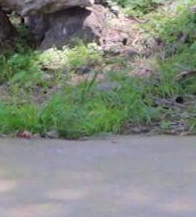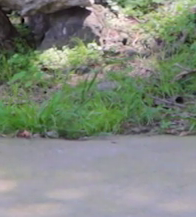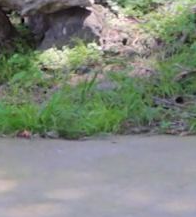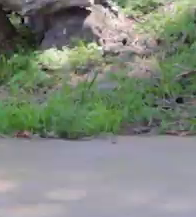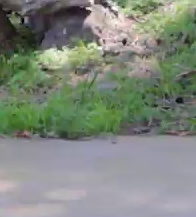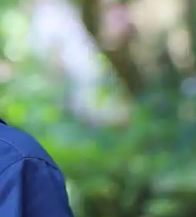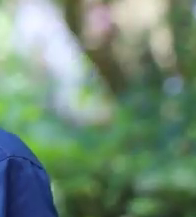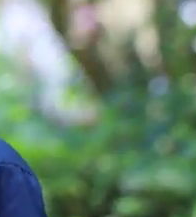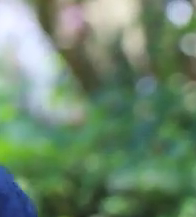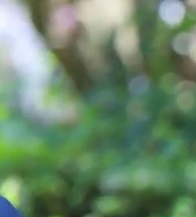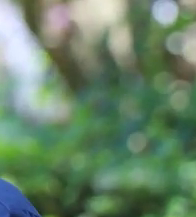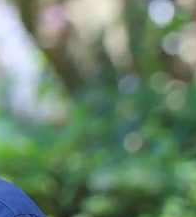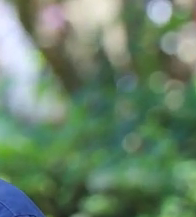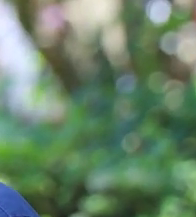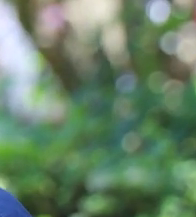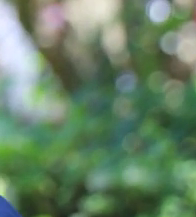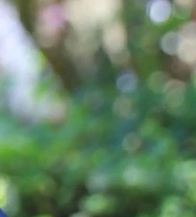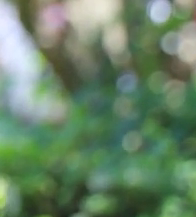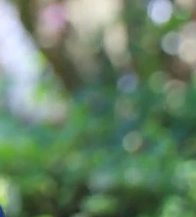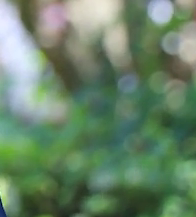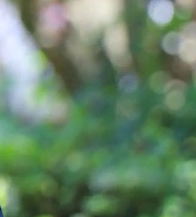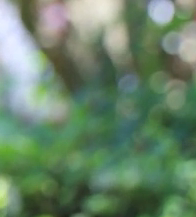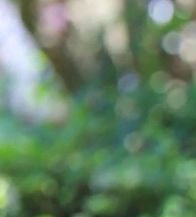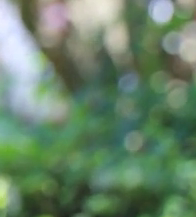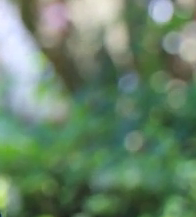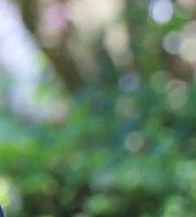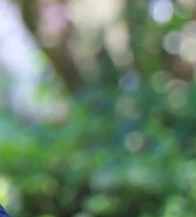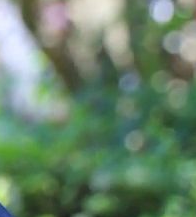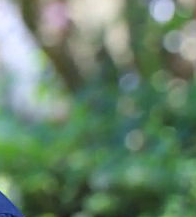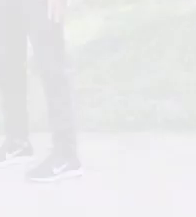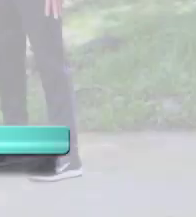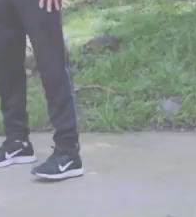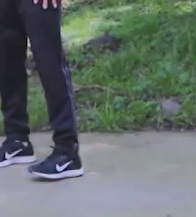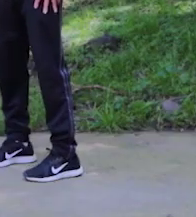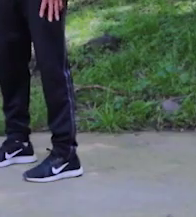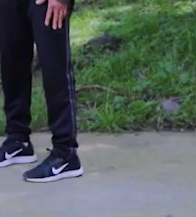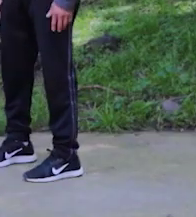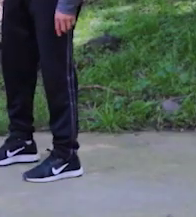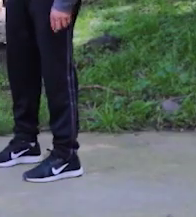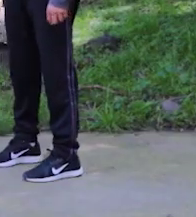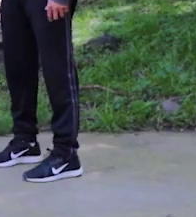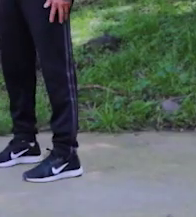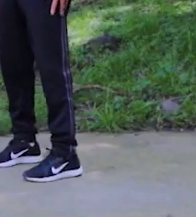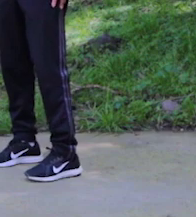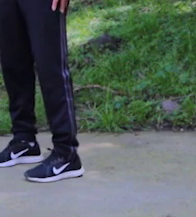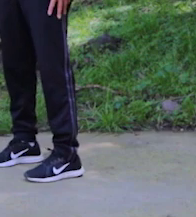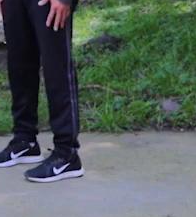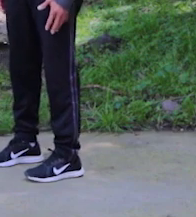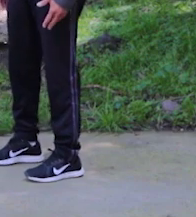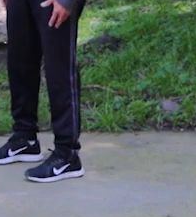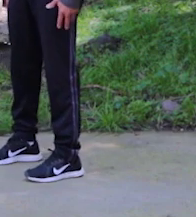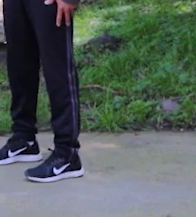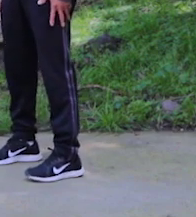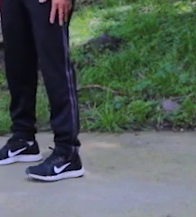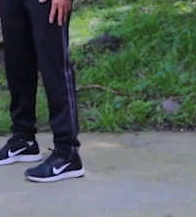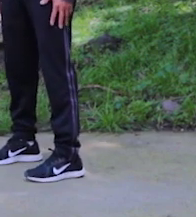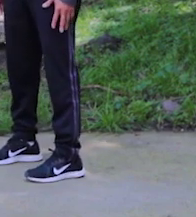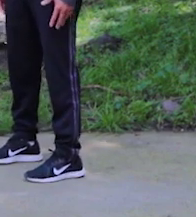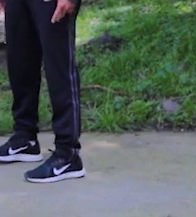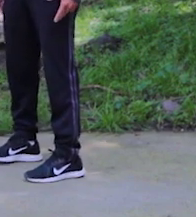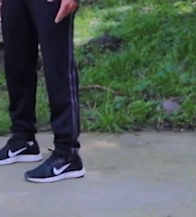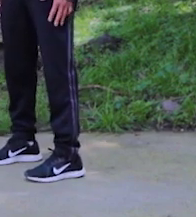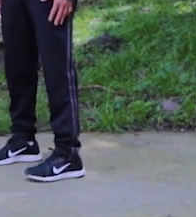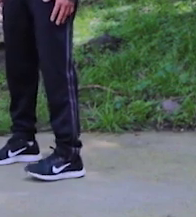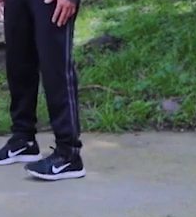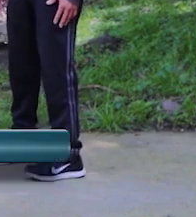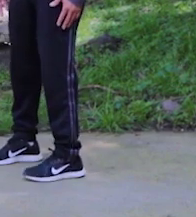Bien. Una más. Otra. Ok, Irving. Nos vamos a parar. Abrimos nuestro compás.